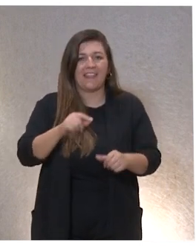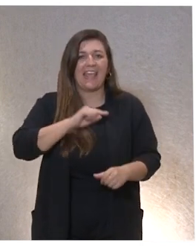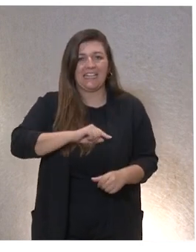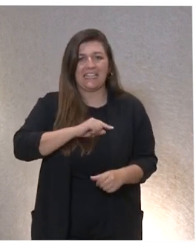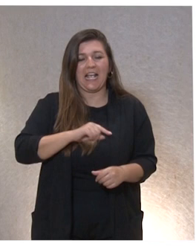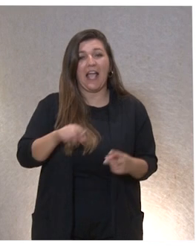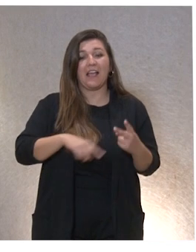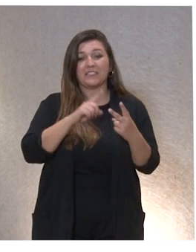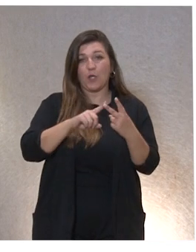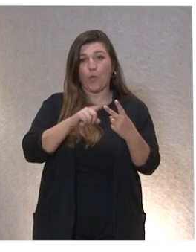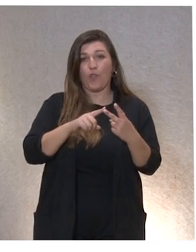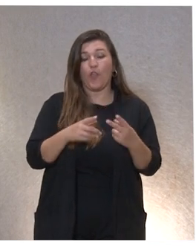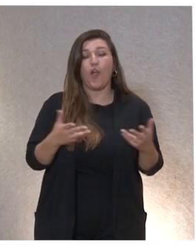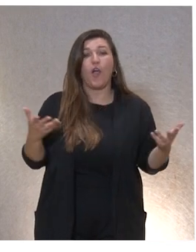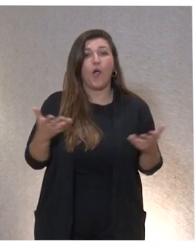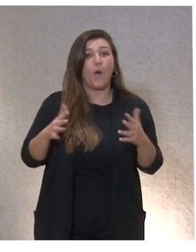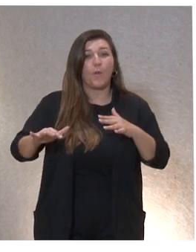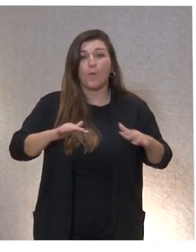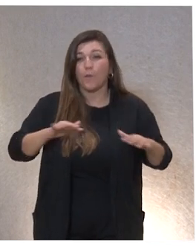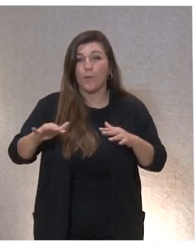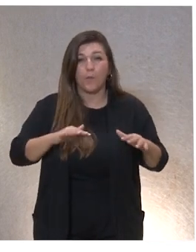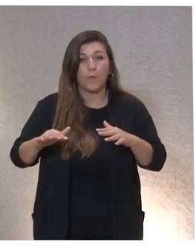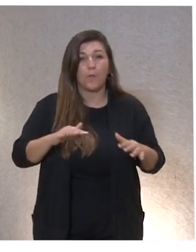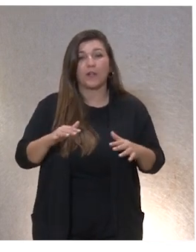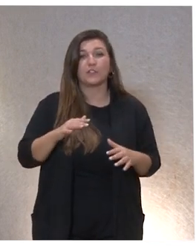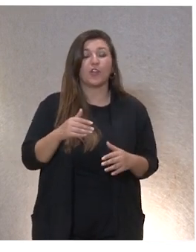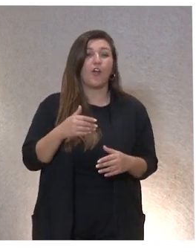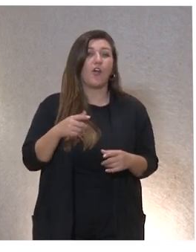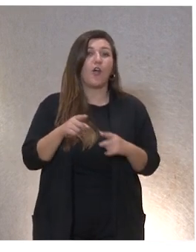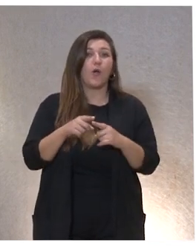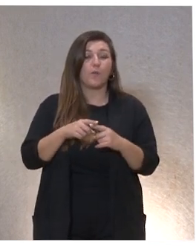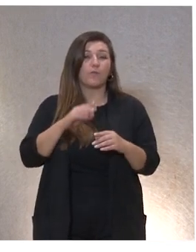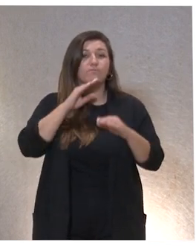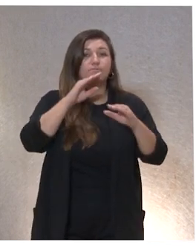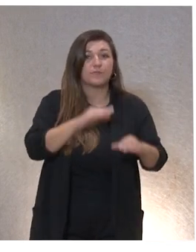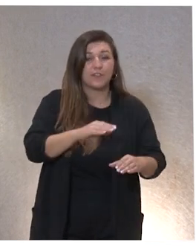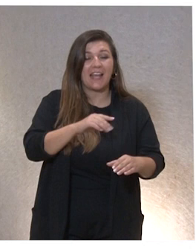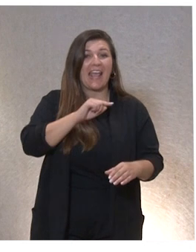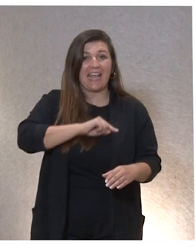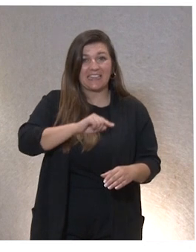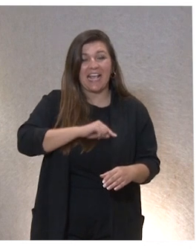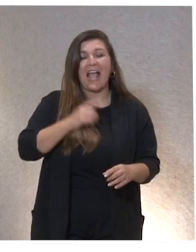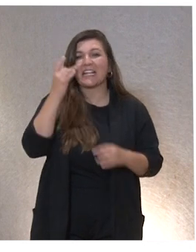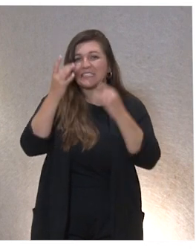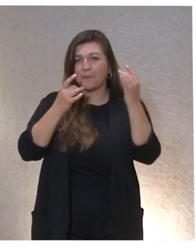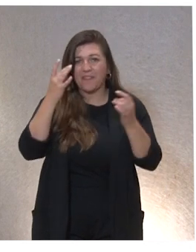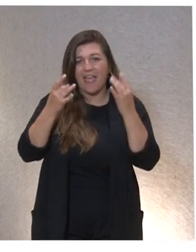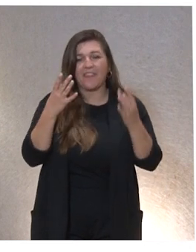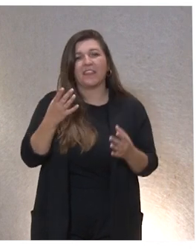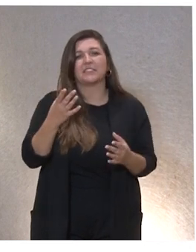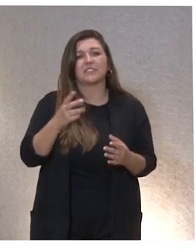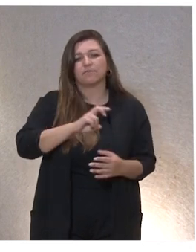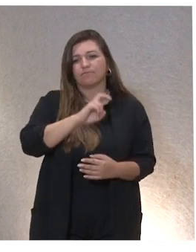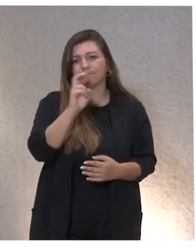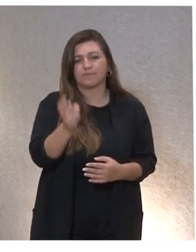activismo a favor de la ética a través de varias actividades como puede ser la sensibilización, la formación, la gestión del conocimiento o el intercambio de buenas